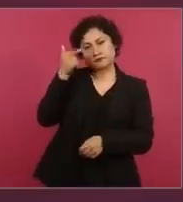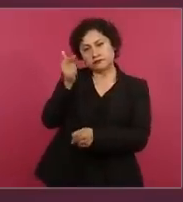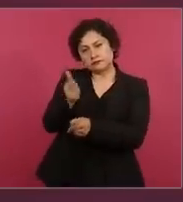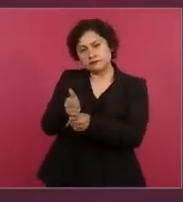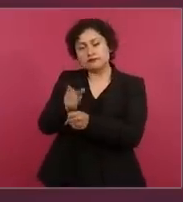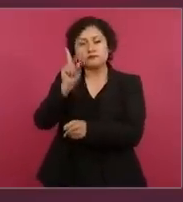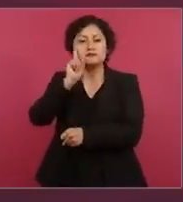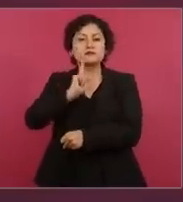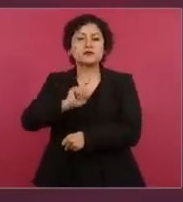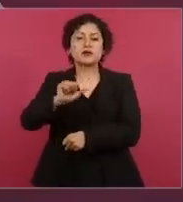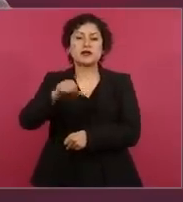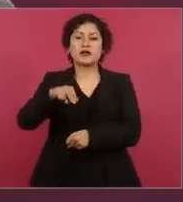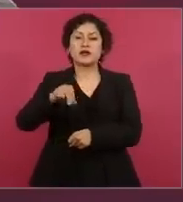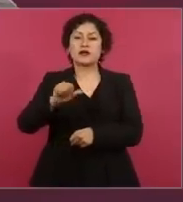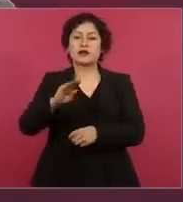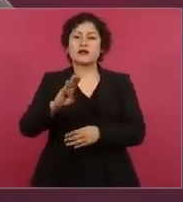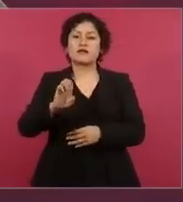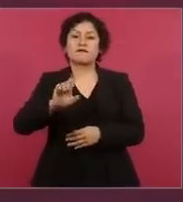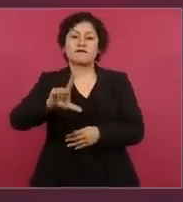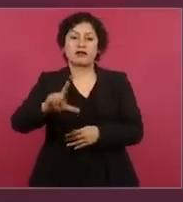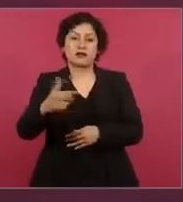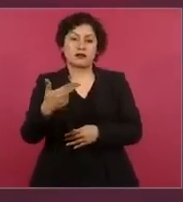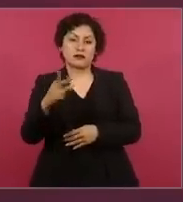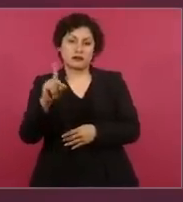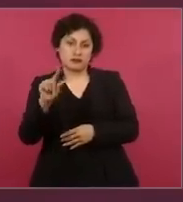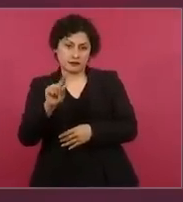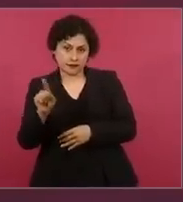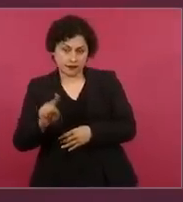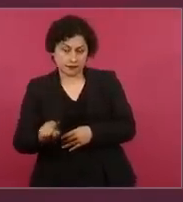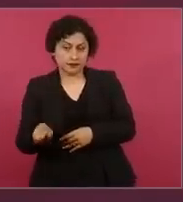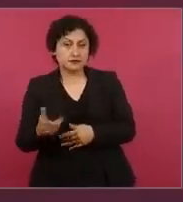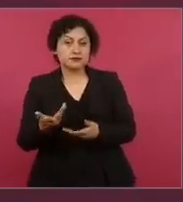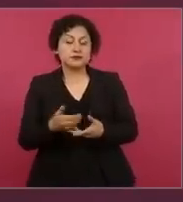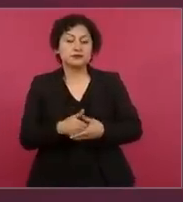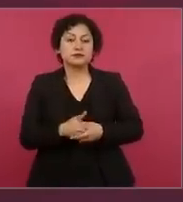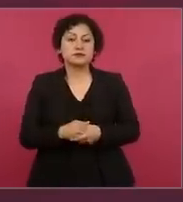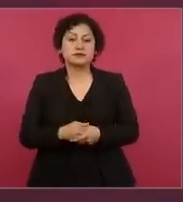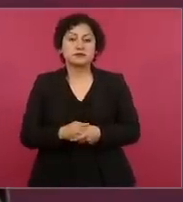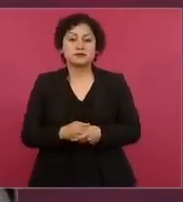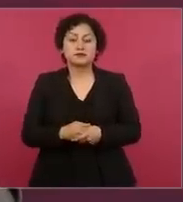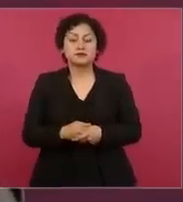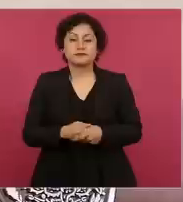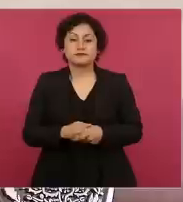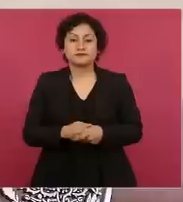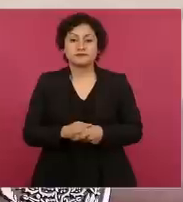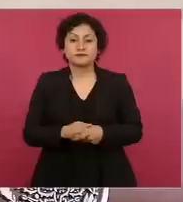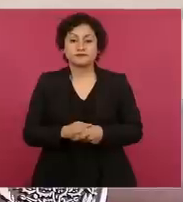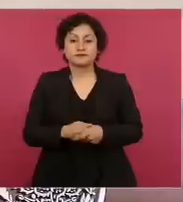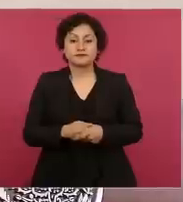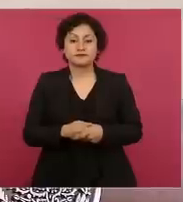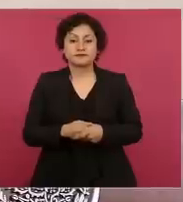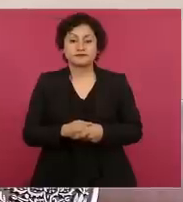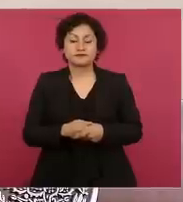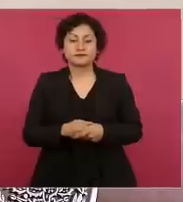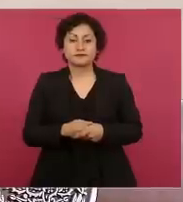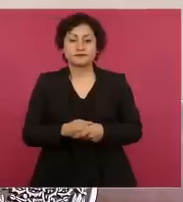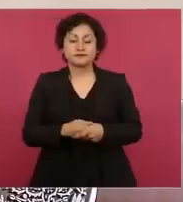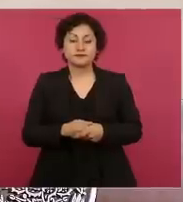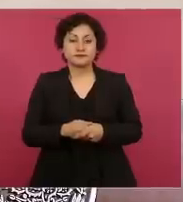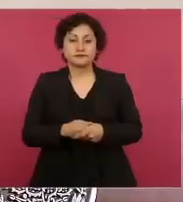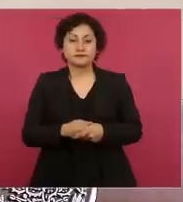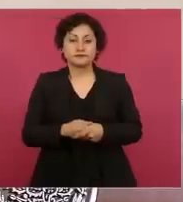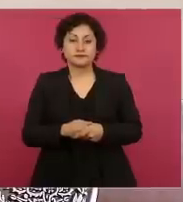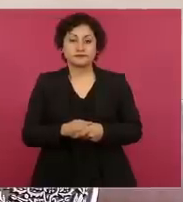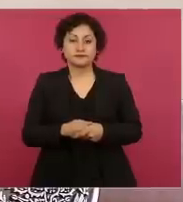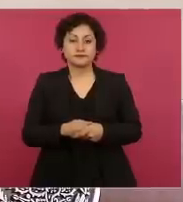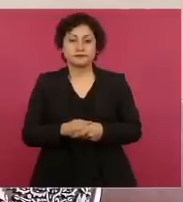dice que